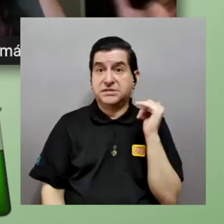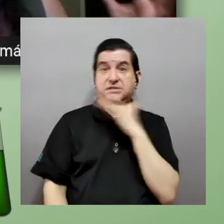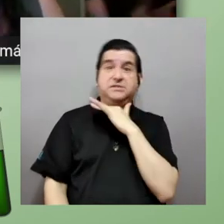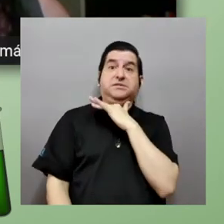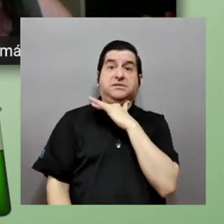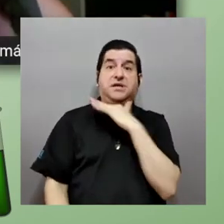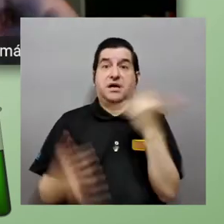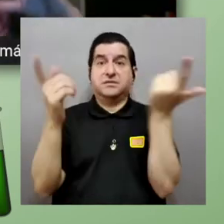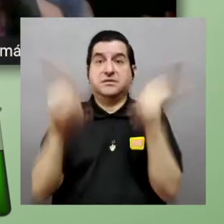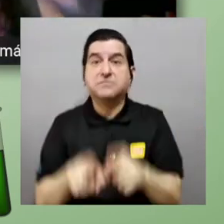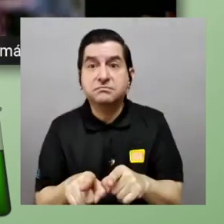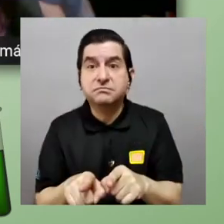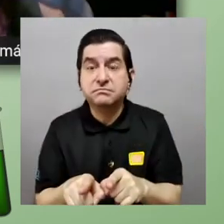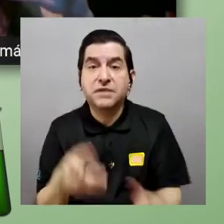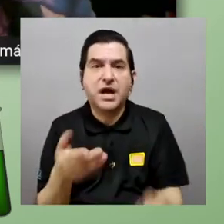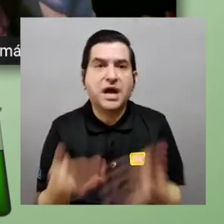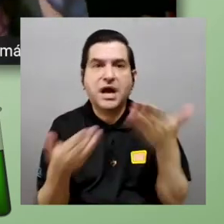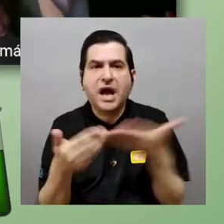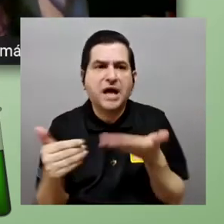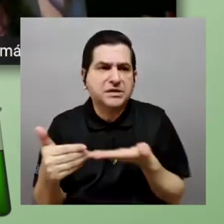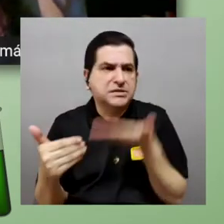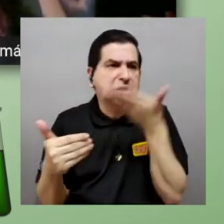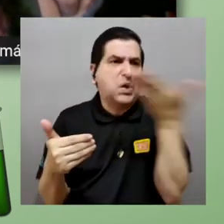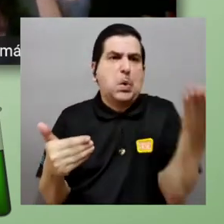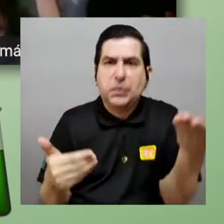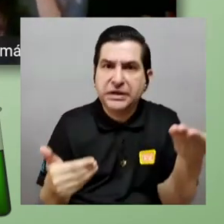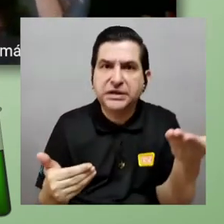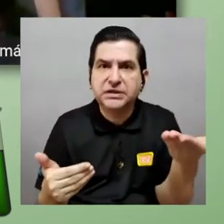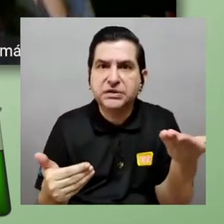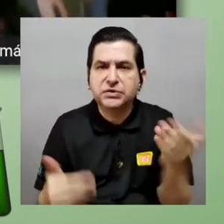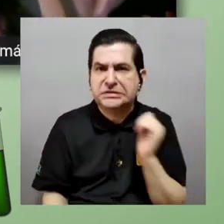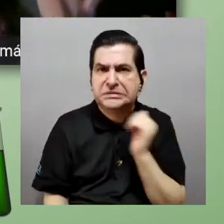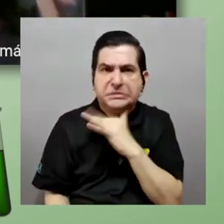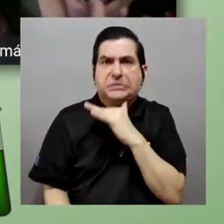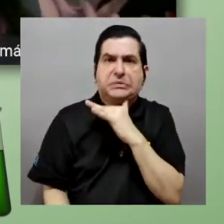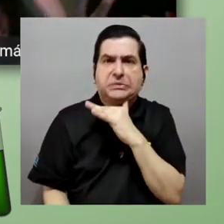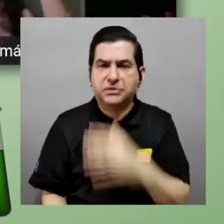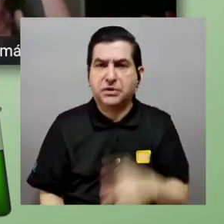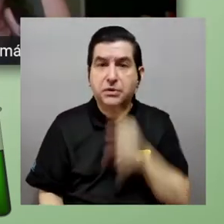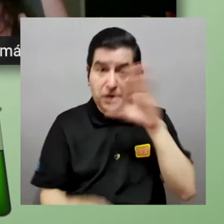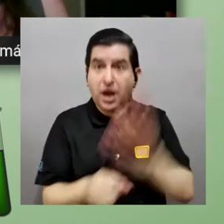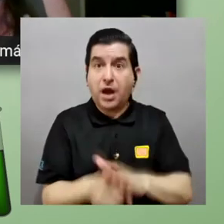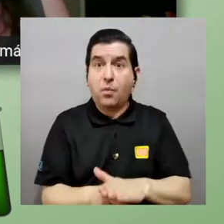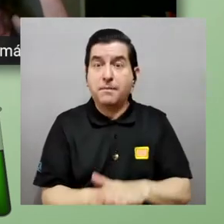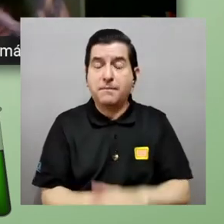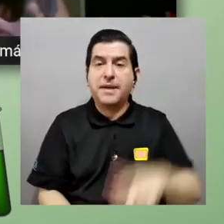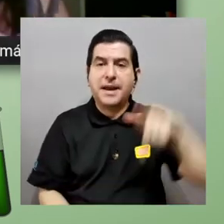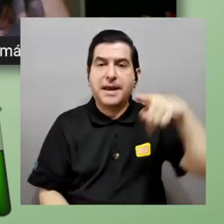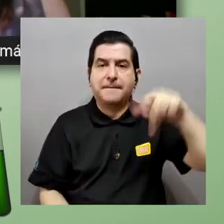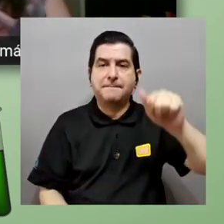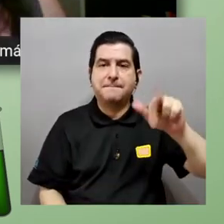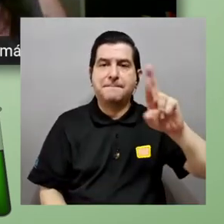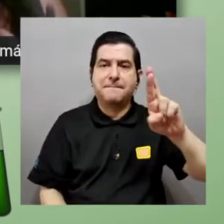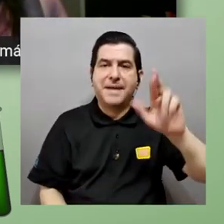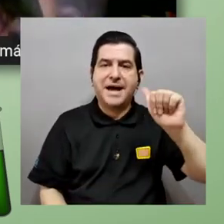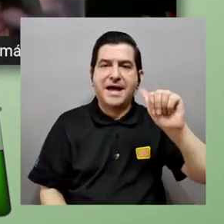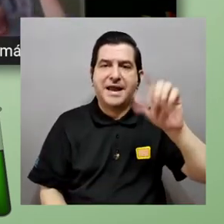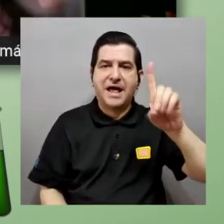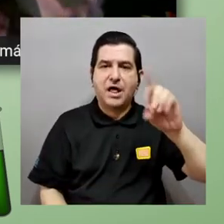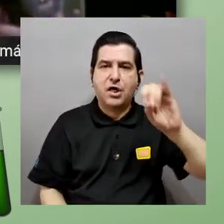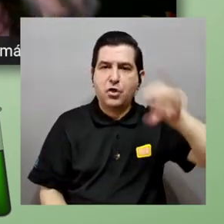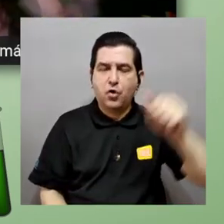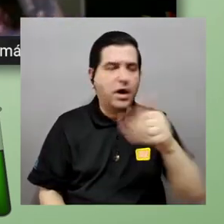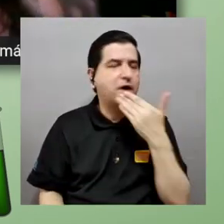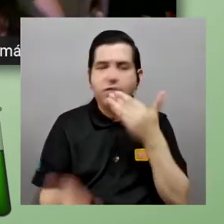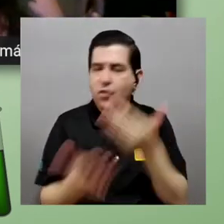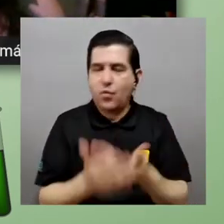muy raras y pueden y casi objetos sumamente raros que me cumplen paradojas las paradojas no son buenas las